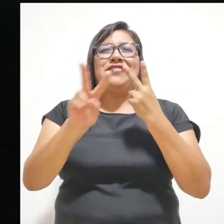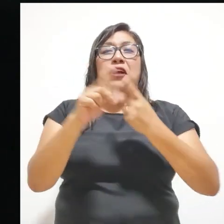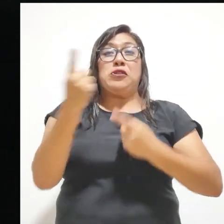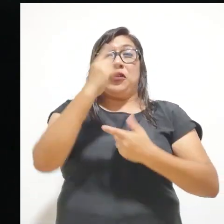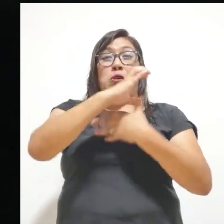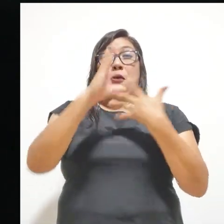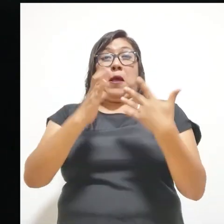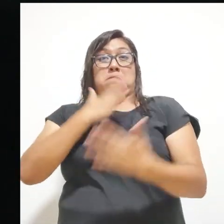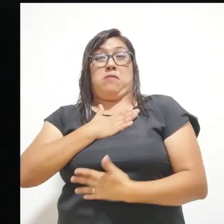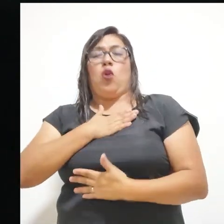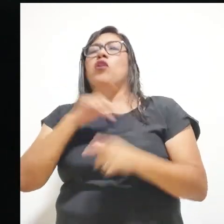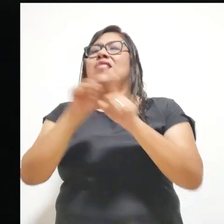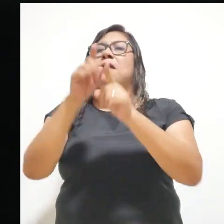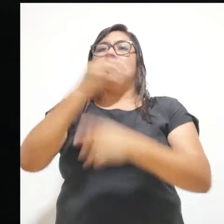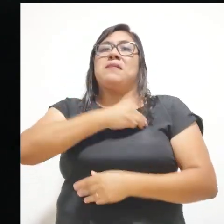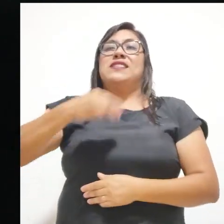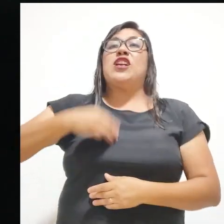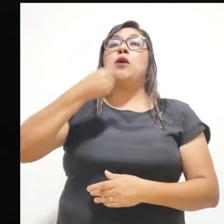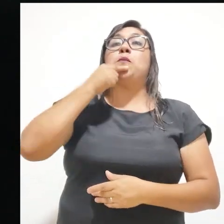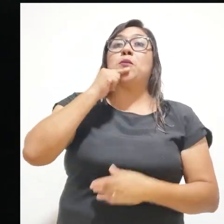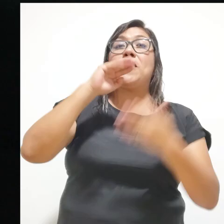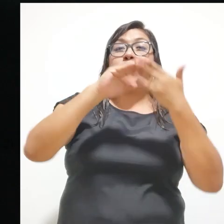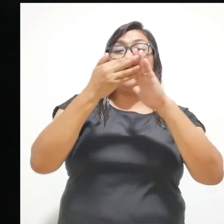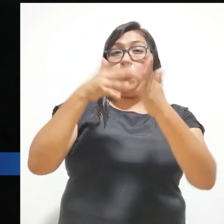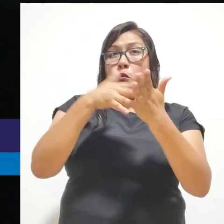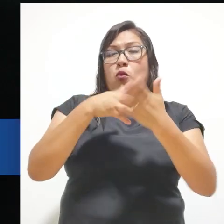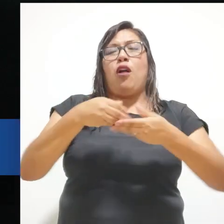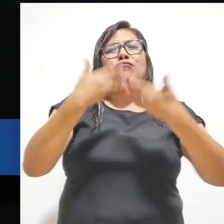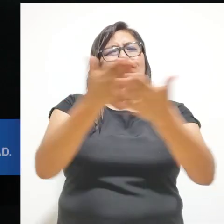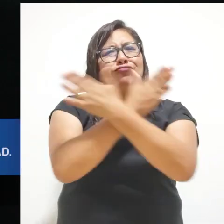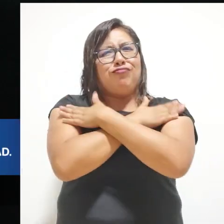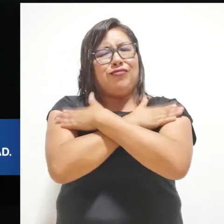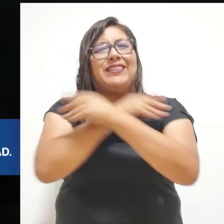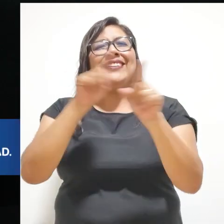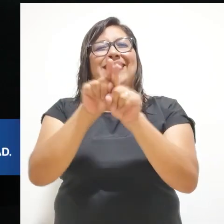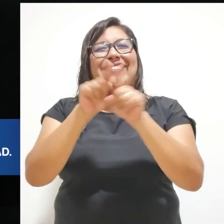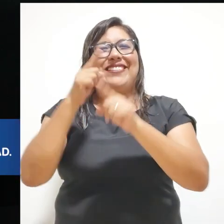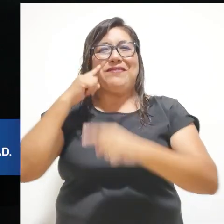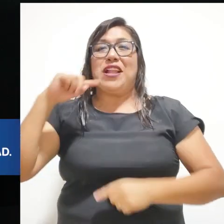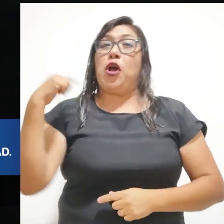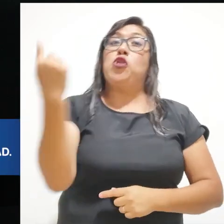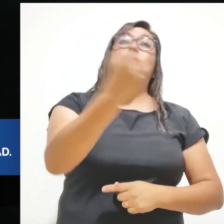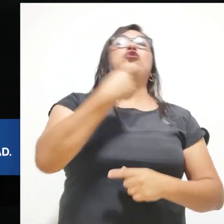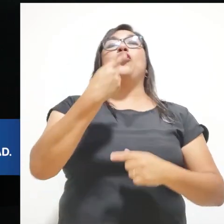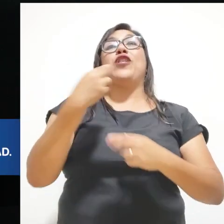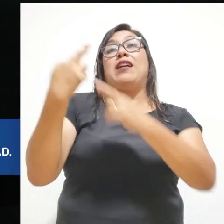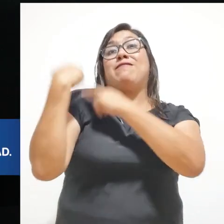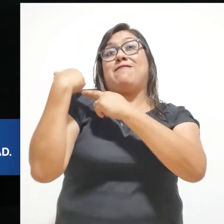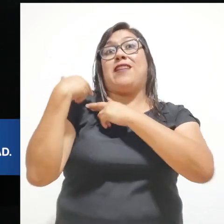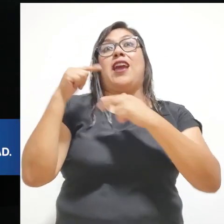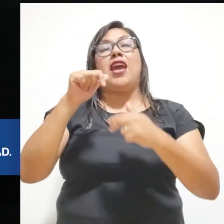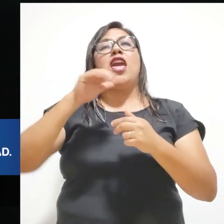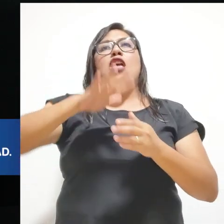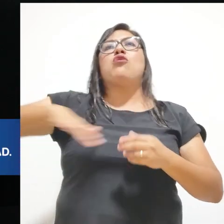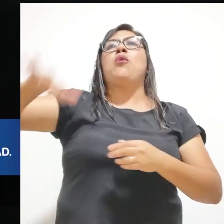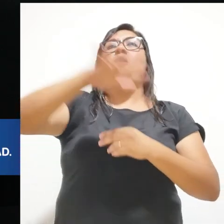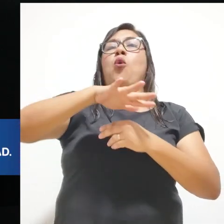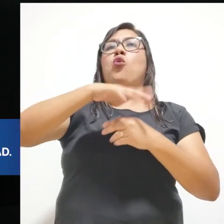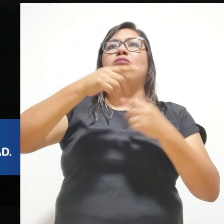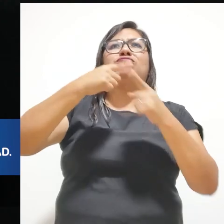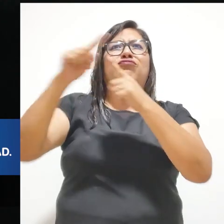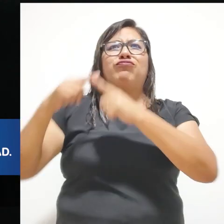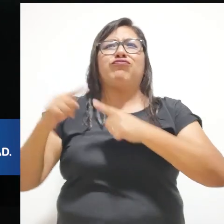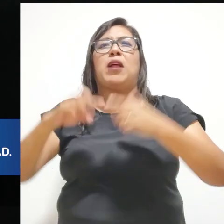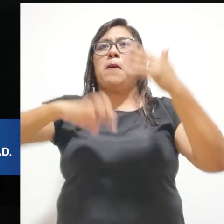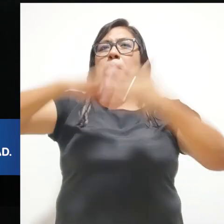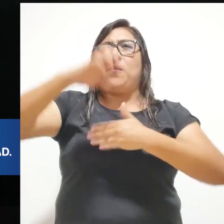no solamente con Ayes el mío sino de todo el Ministerio de la Mujer y Poblaciones Vulnerables porque estamos movilizando para que todas las direcciones a todo nivel y todos